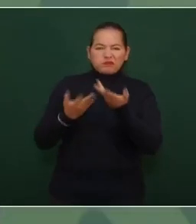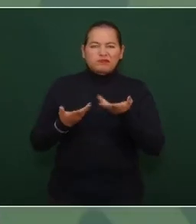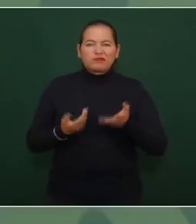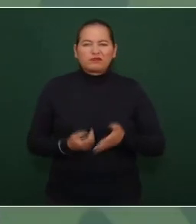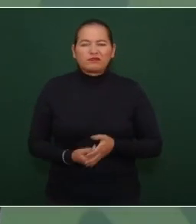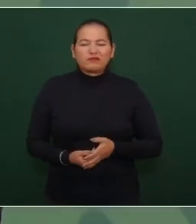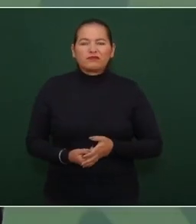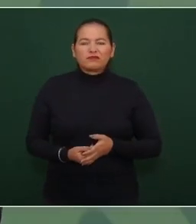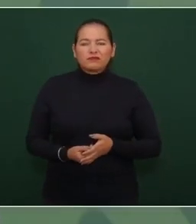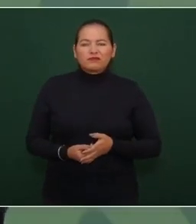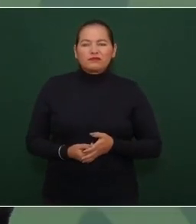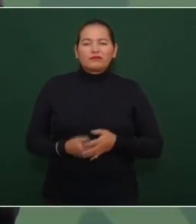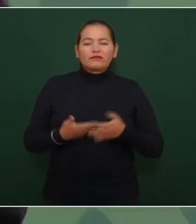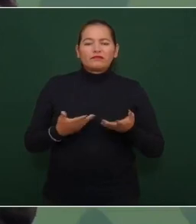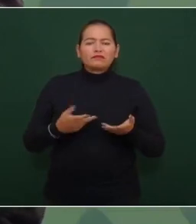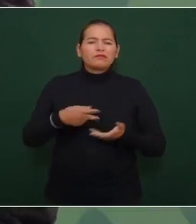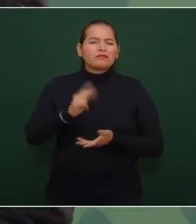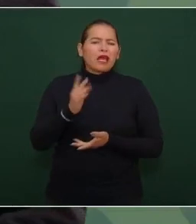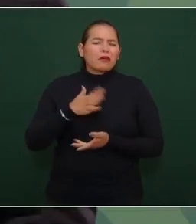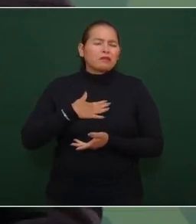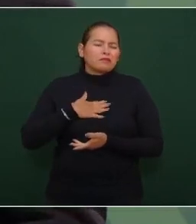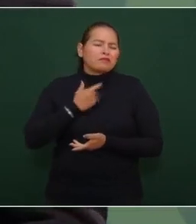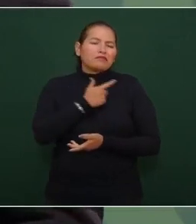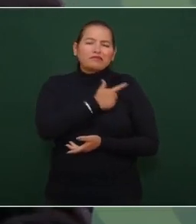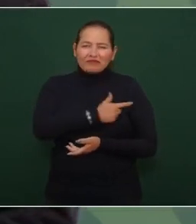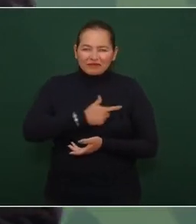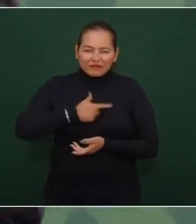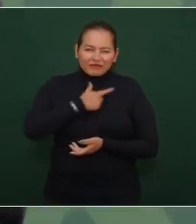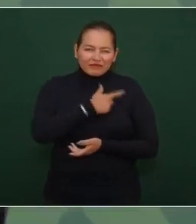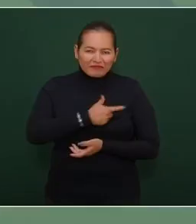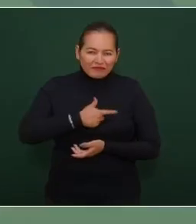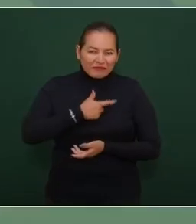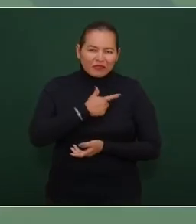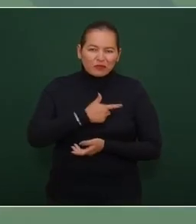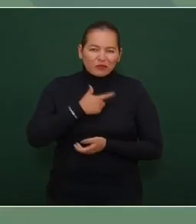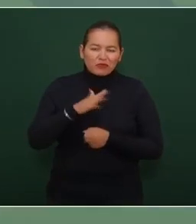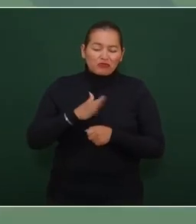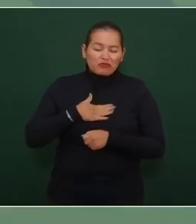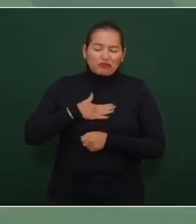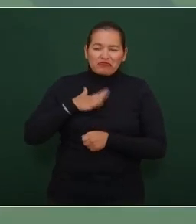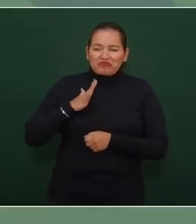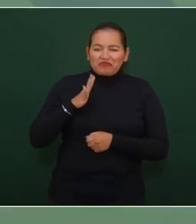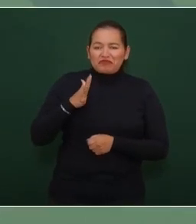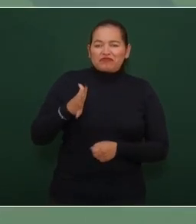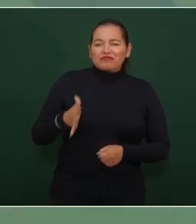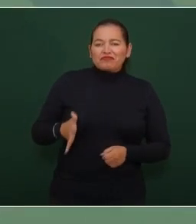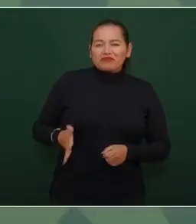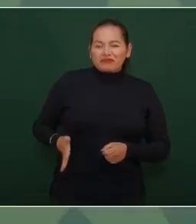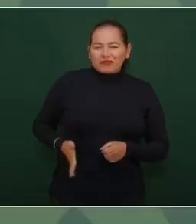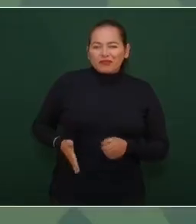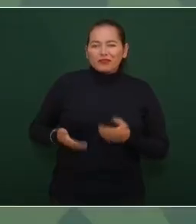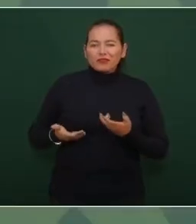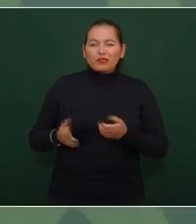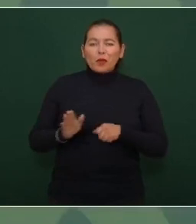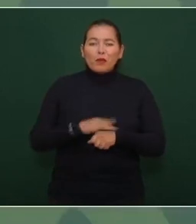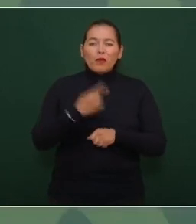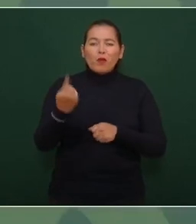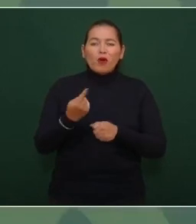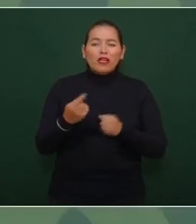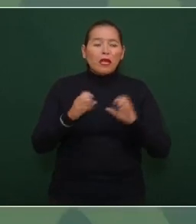pero me da muchísimo gusto es un timbre de orgullo el que no puedan